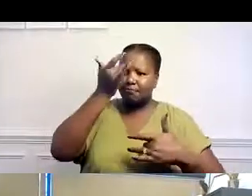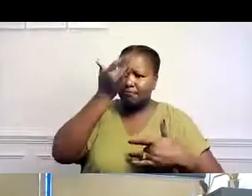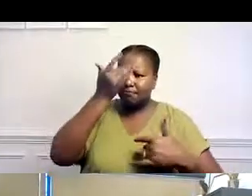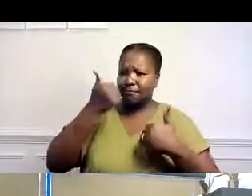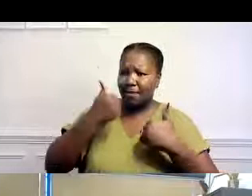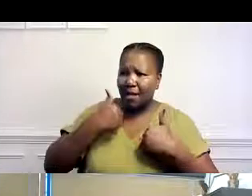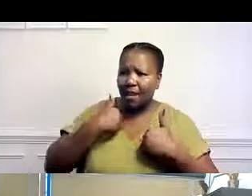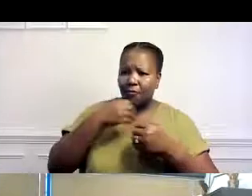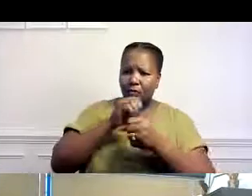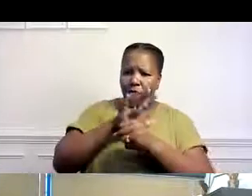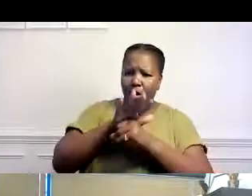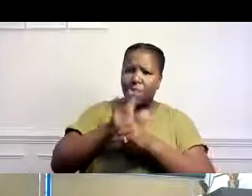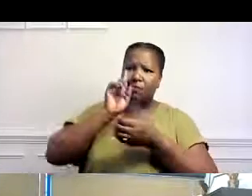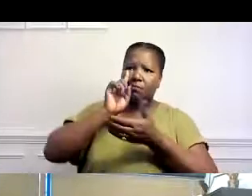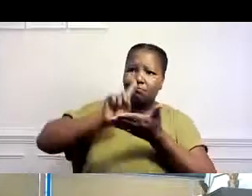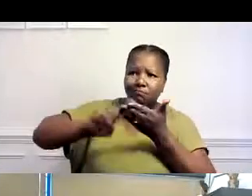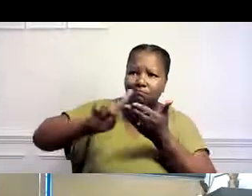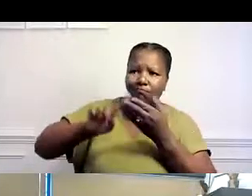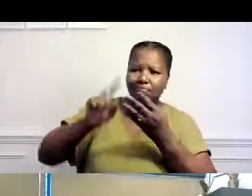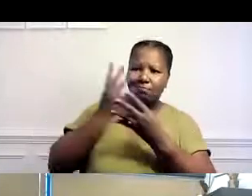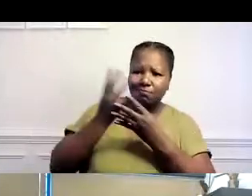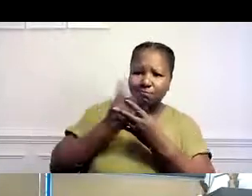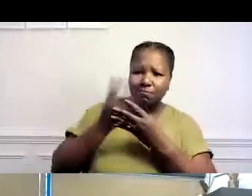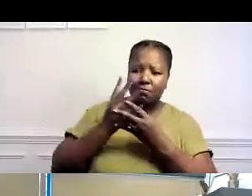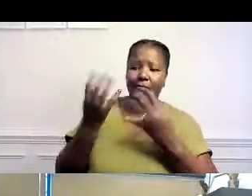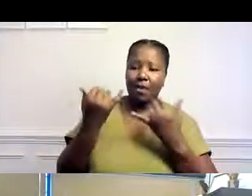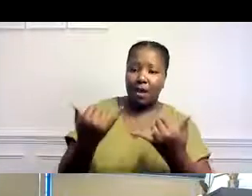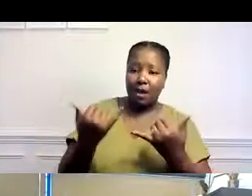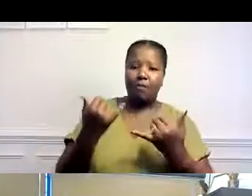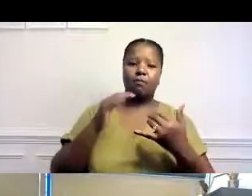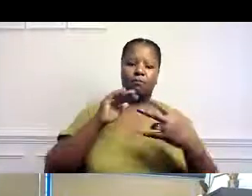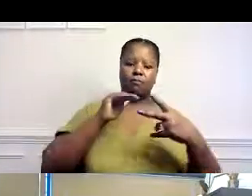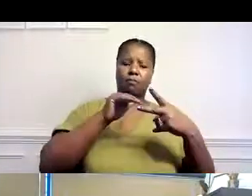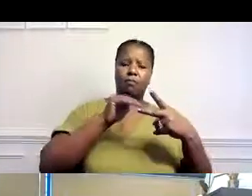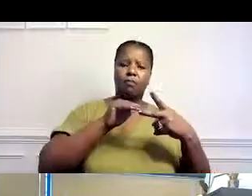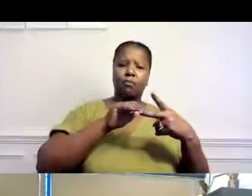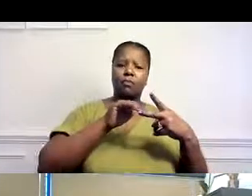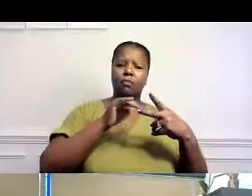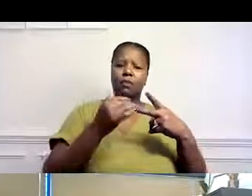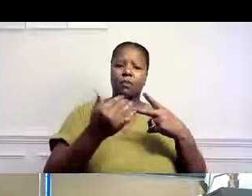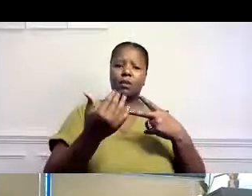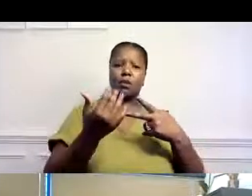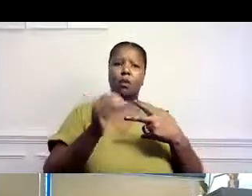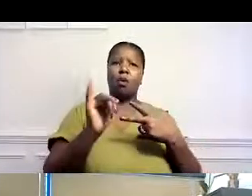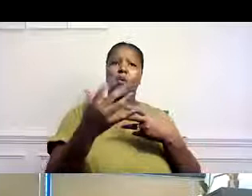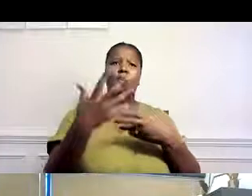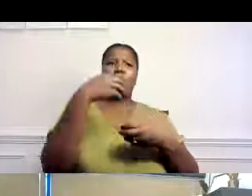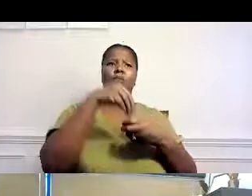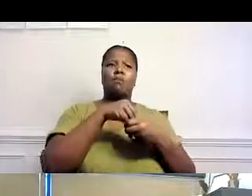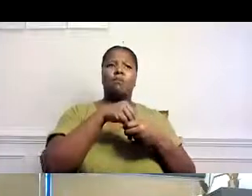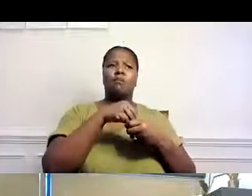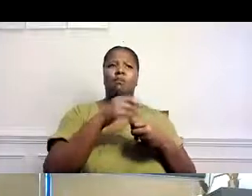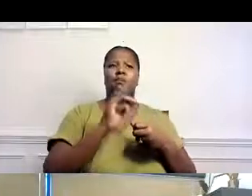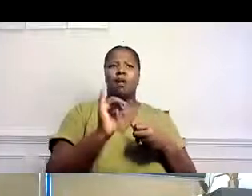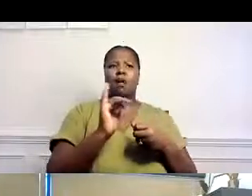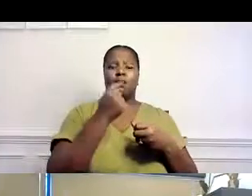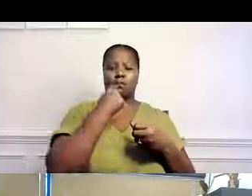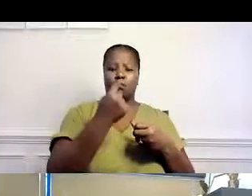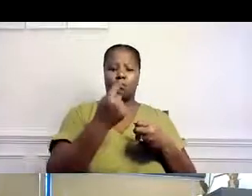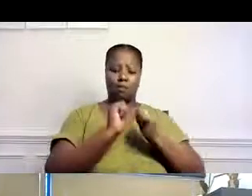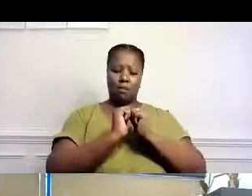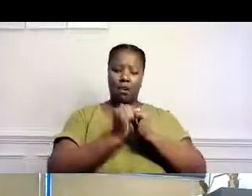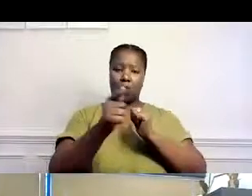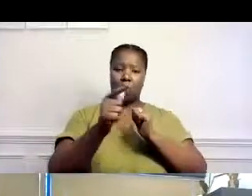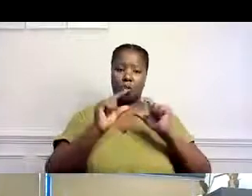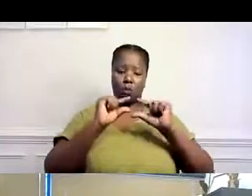plan de mitigación estos asuntos a seguir. Lo que es una